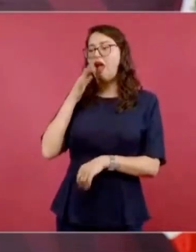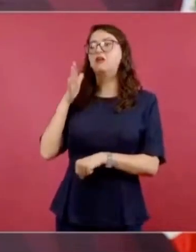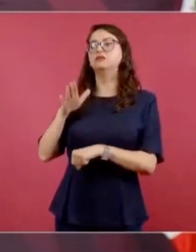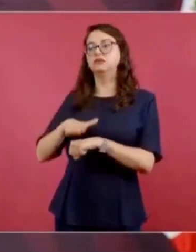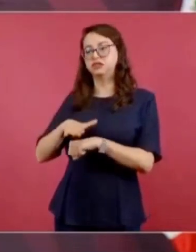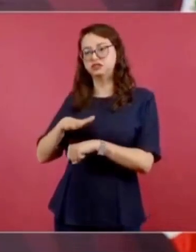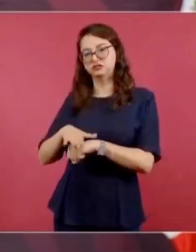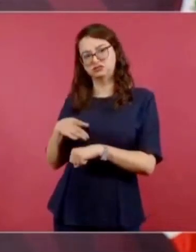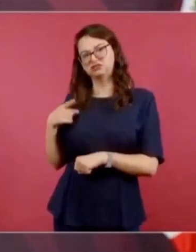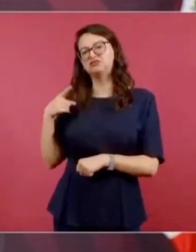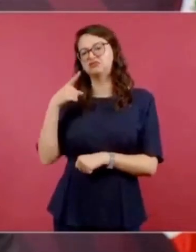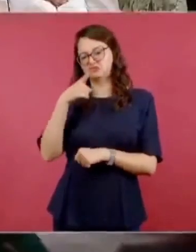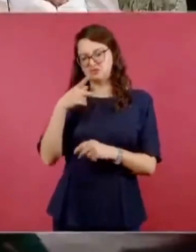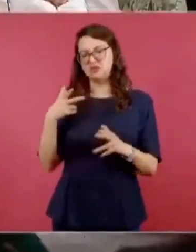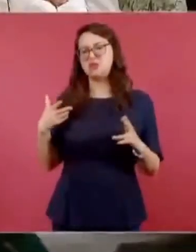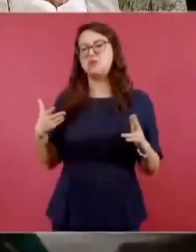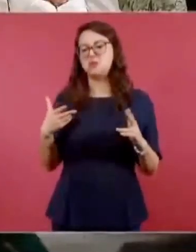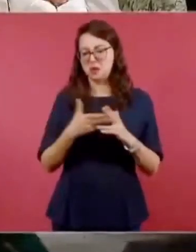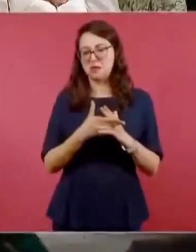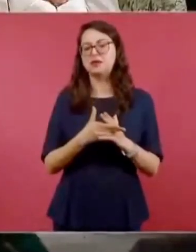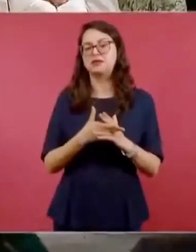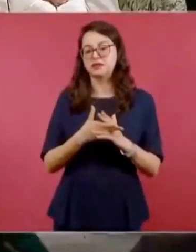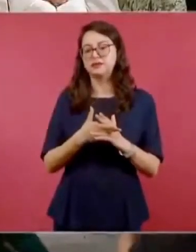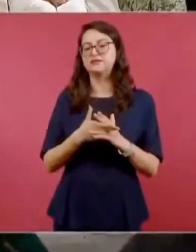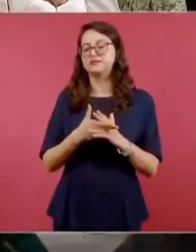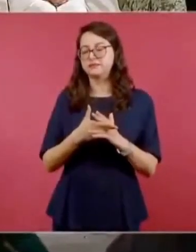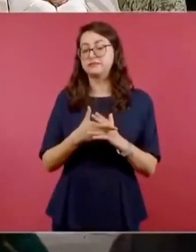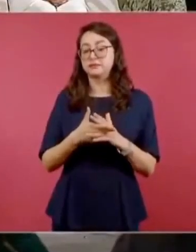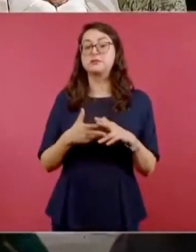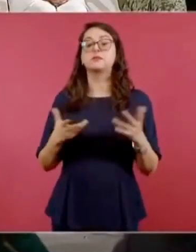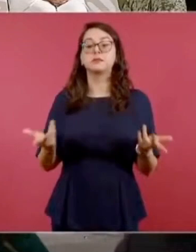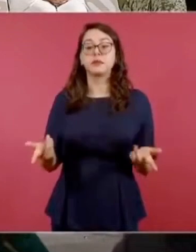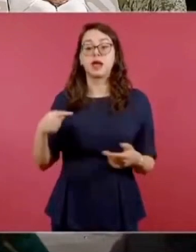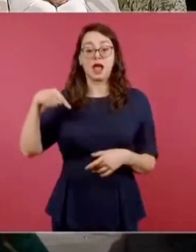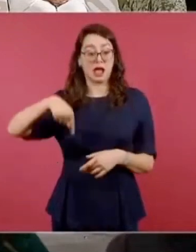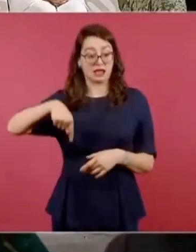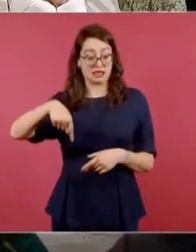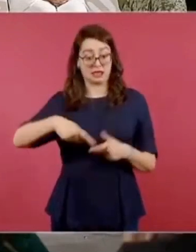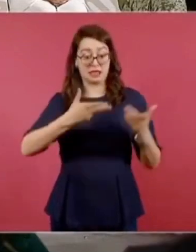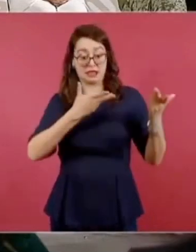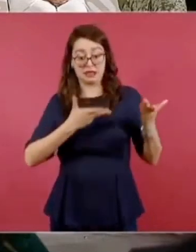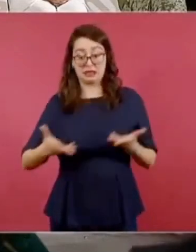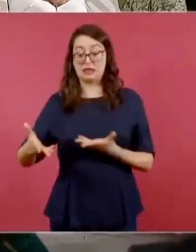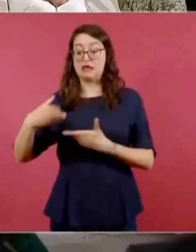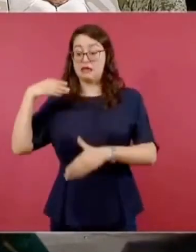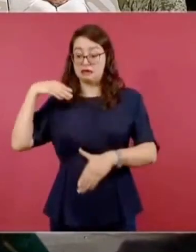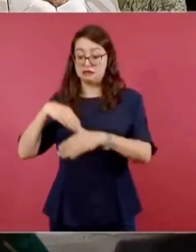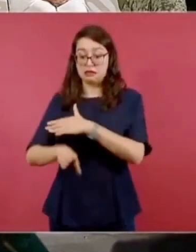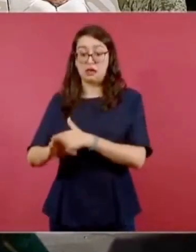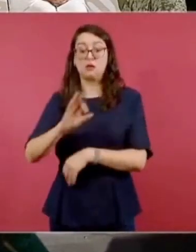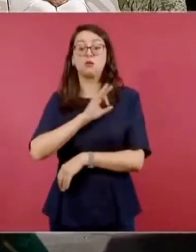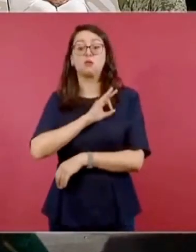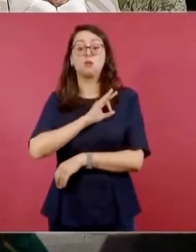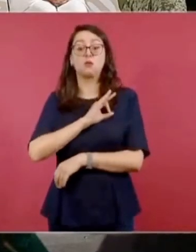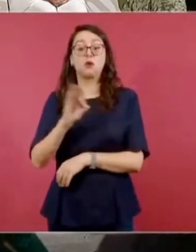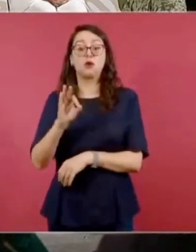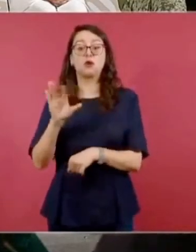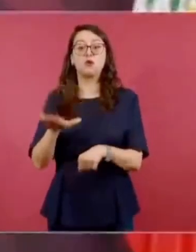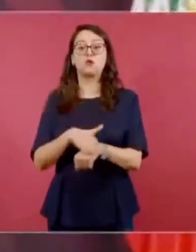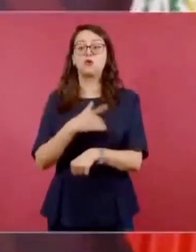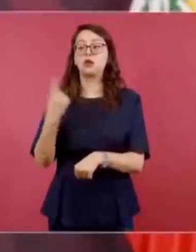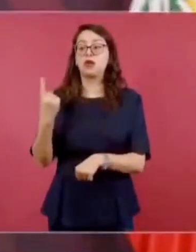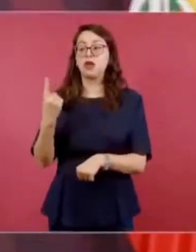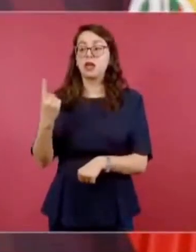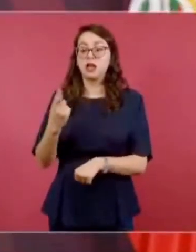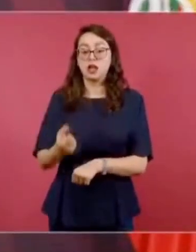para él gracias a la cercanía que sus hermanos, los difuntos generales Luis